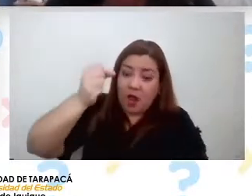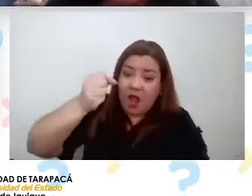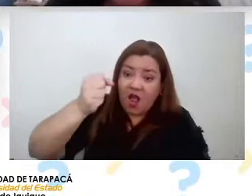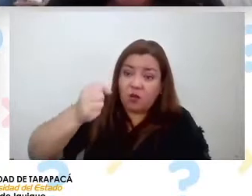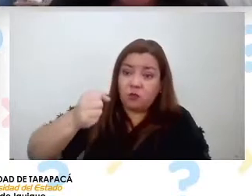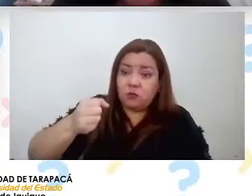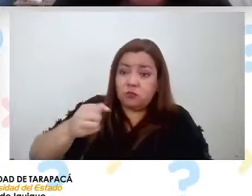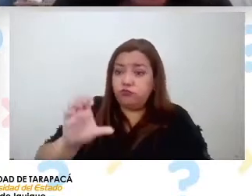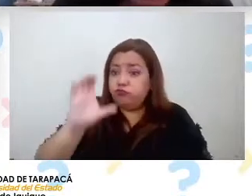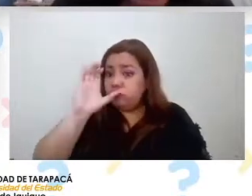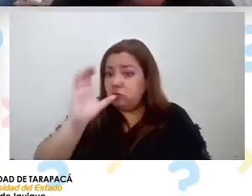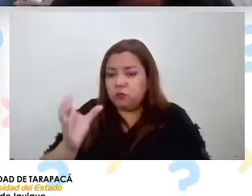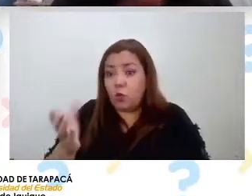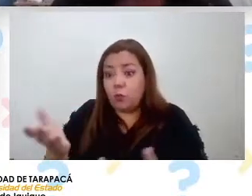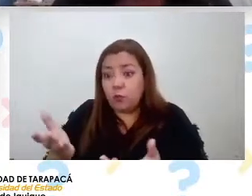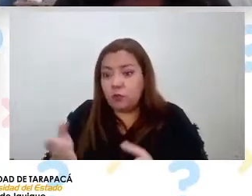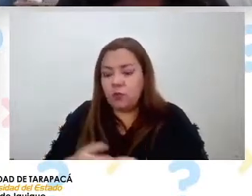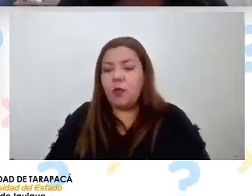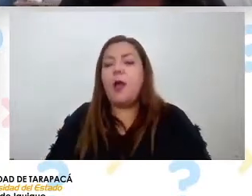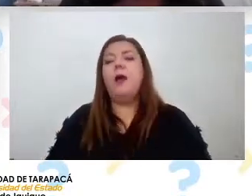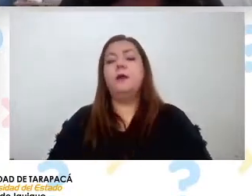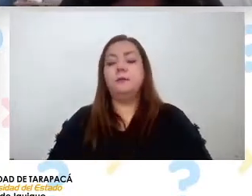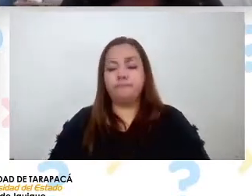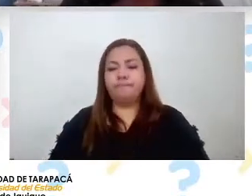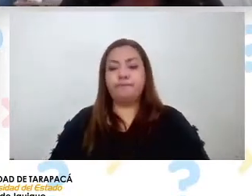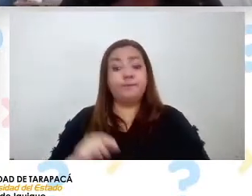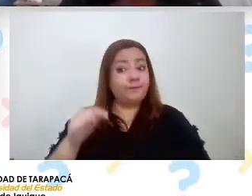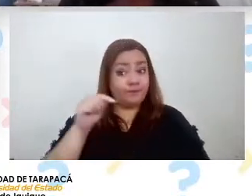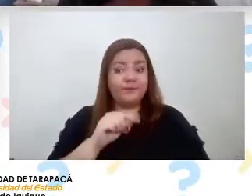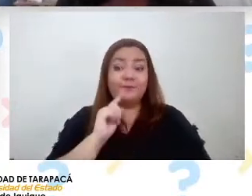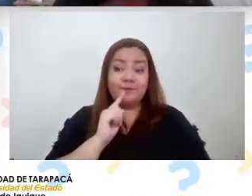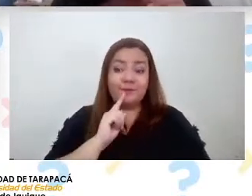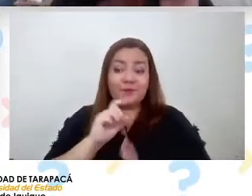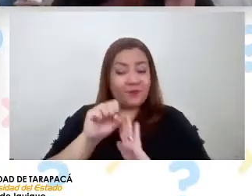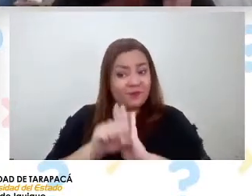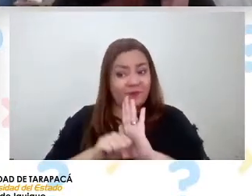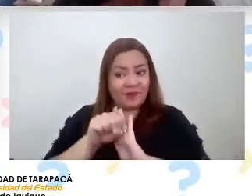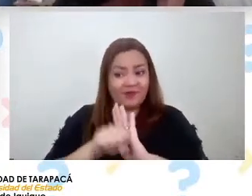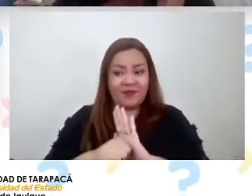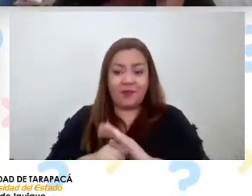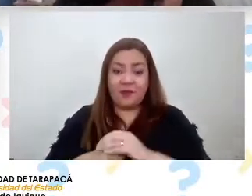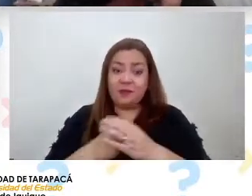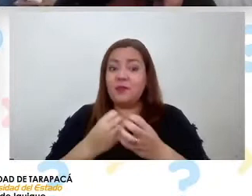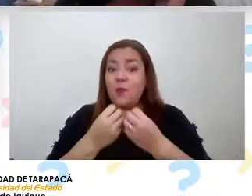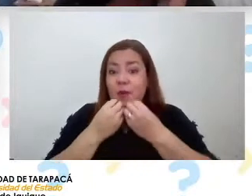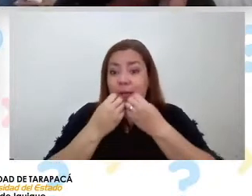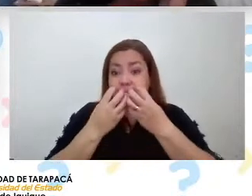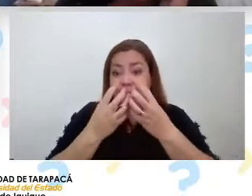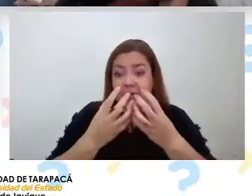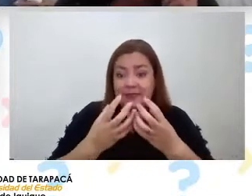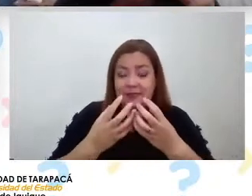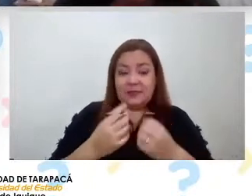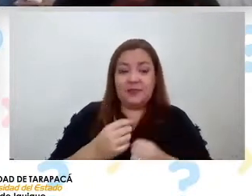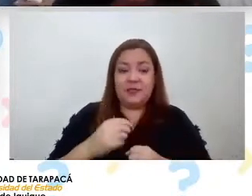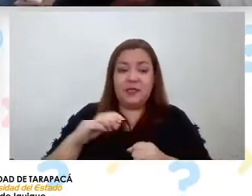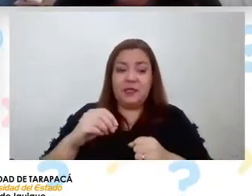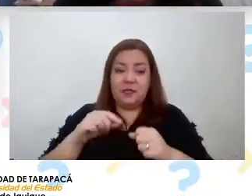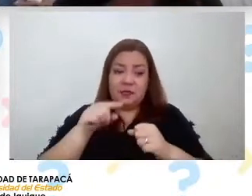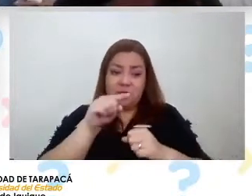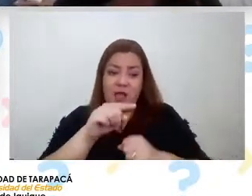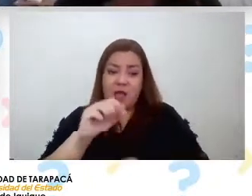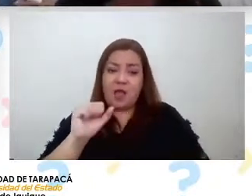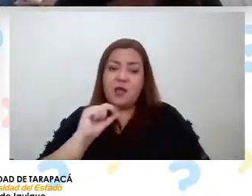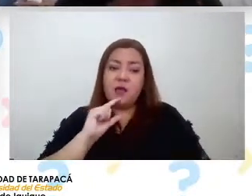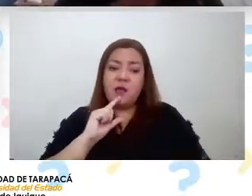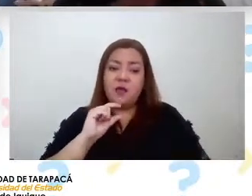bidón, ¿cierto? Bueno, acá tengo un video de una plantita, que es del género Atriplex, que tenemos